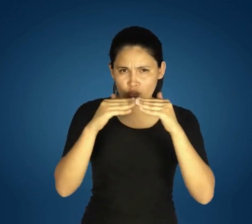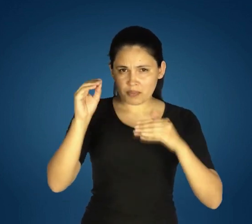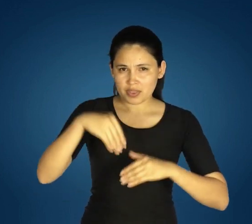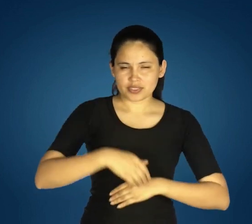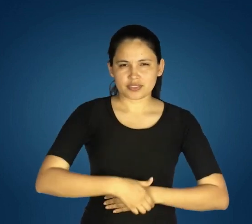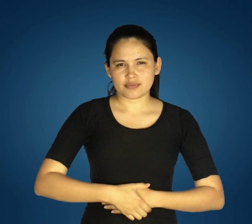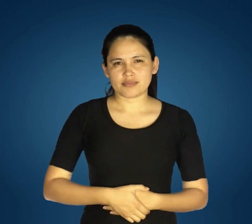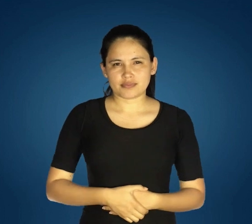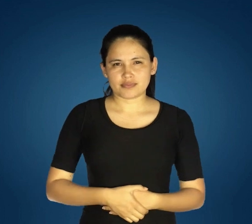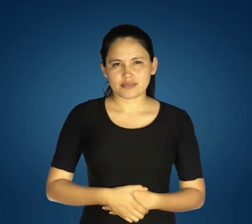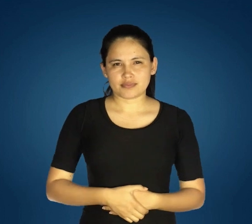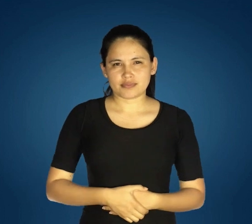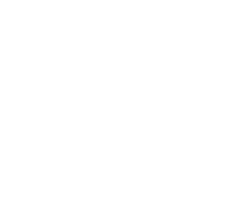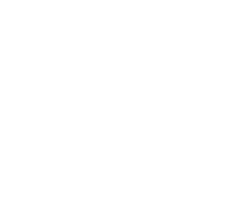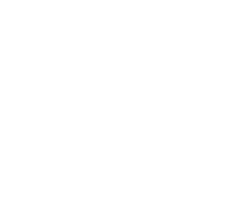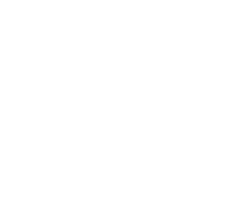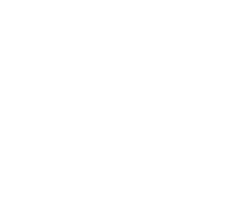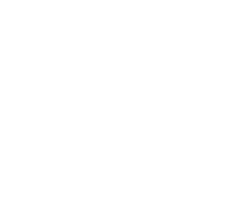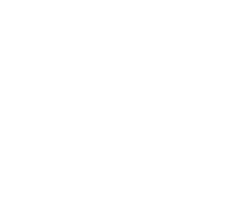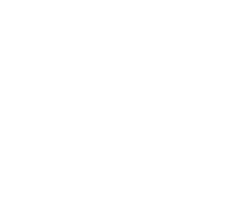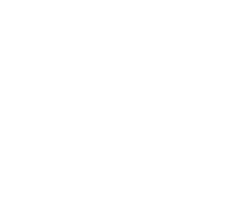conjunto con Fundación Porigual Más.